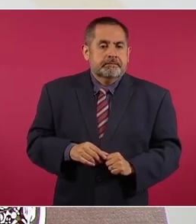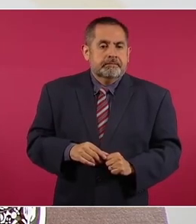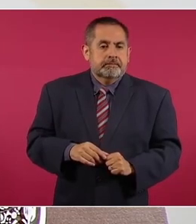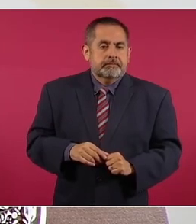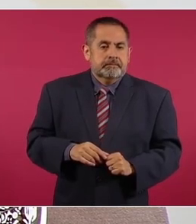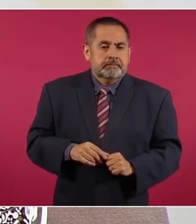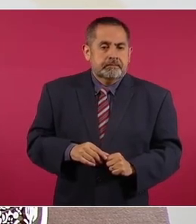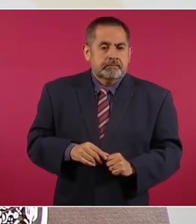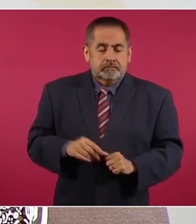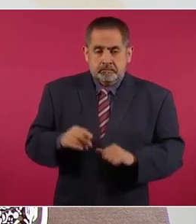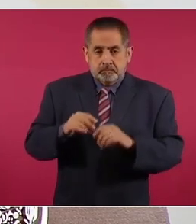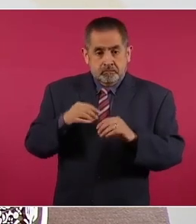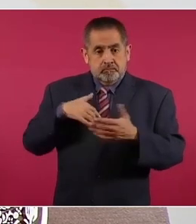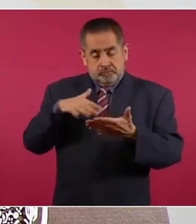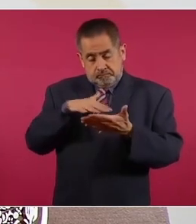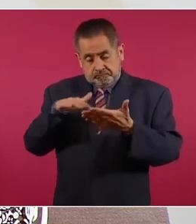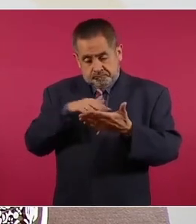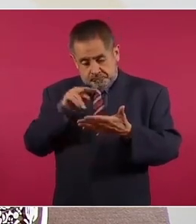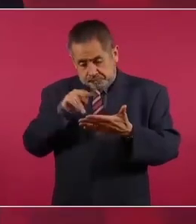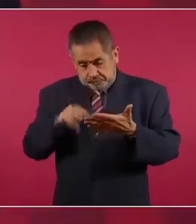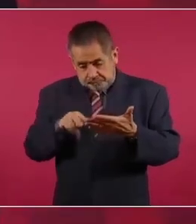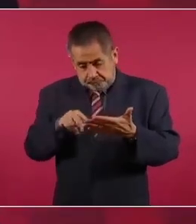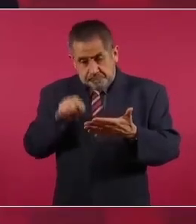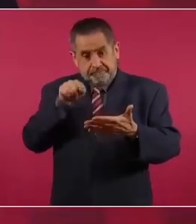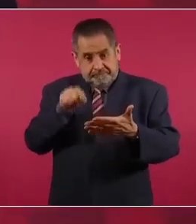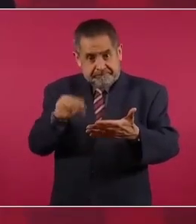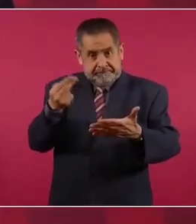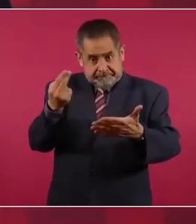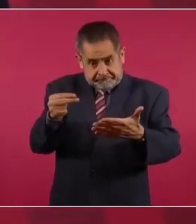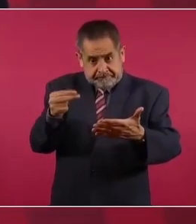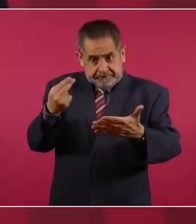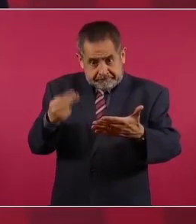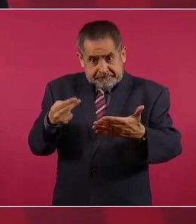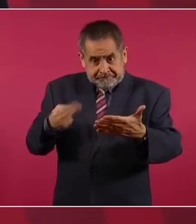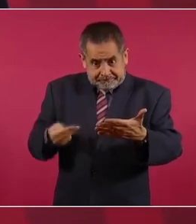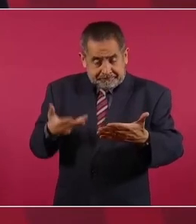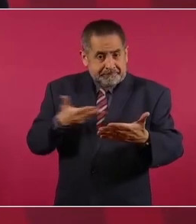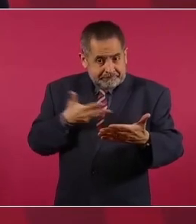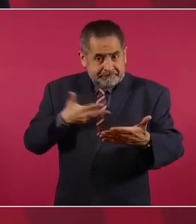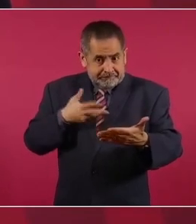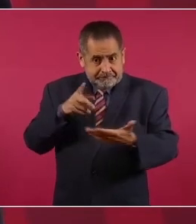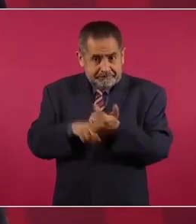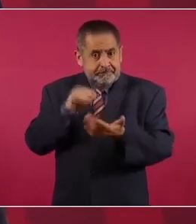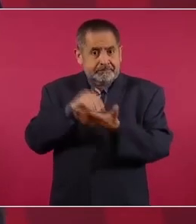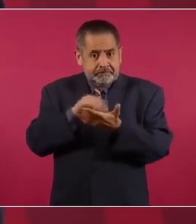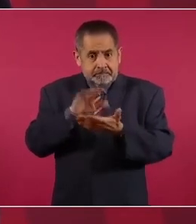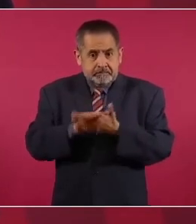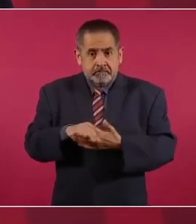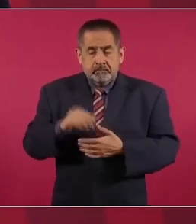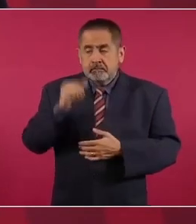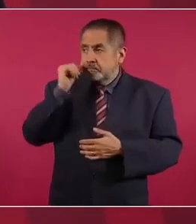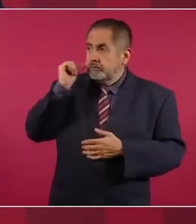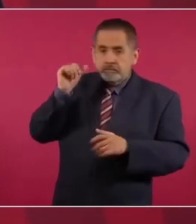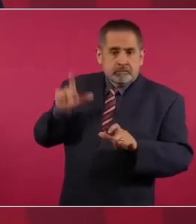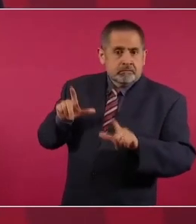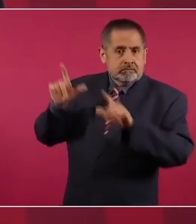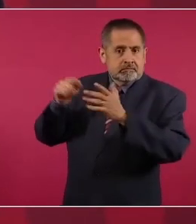leo el informe y ahí vienen los nombres ayer lo plantee